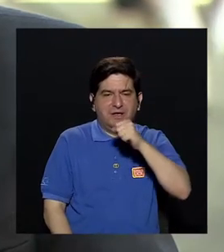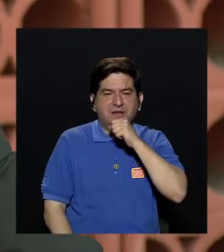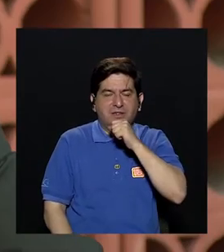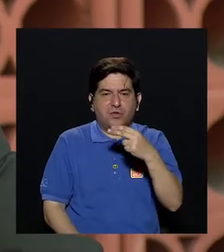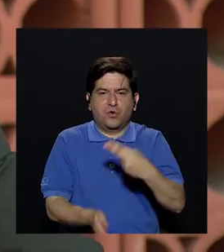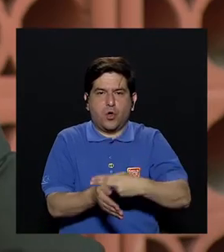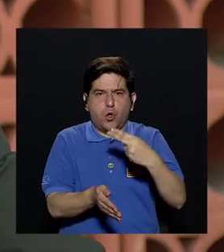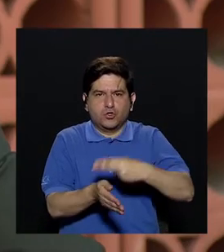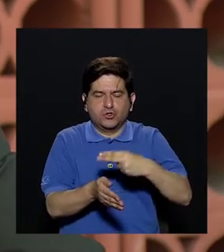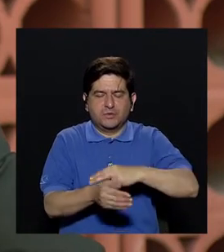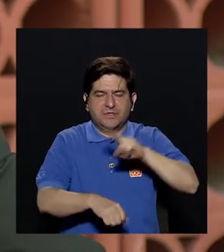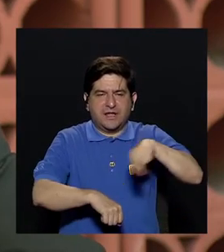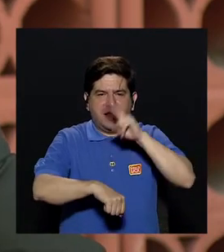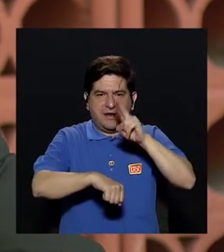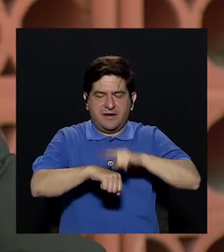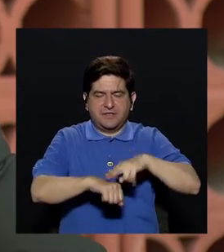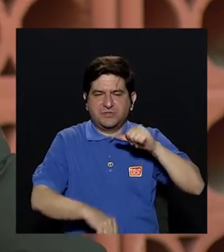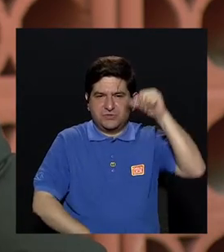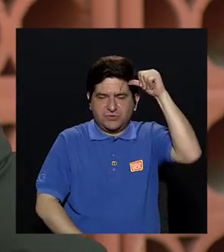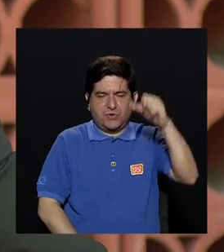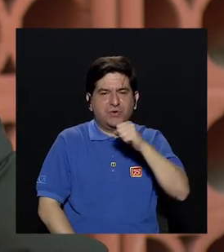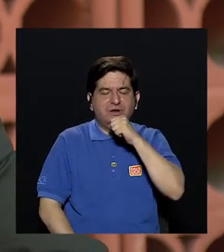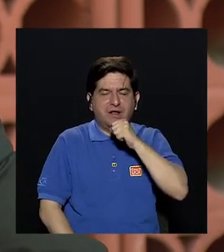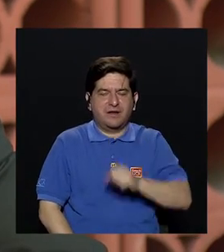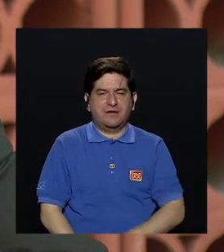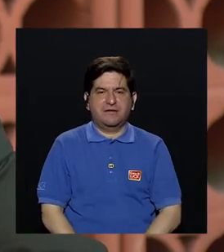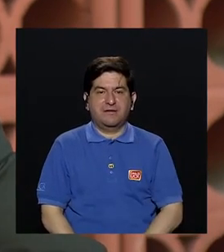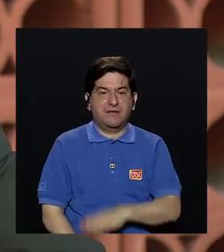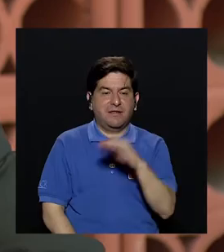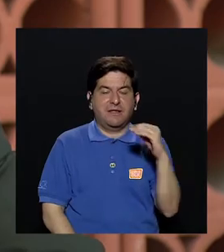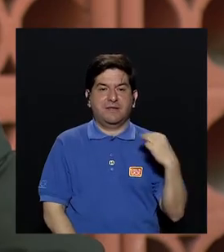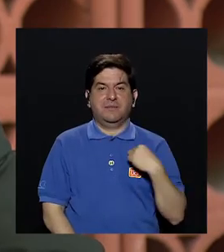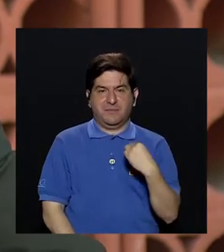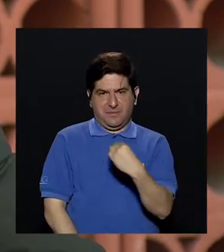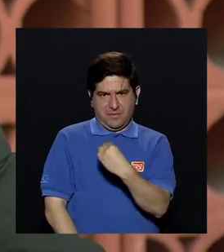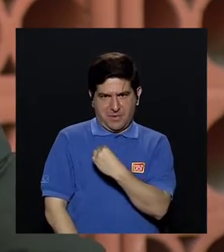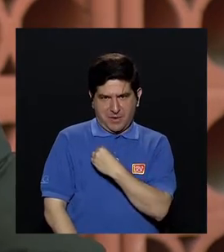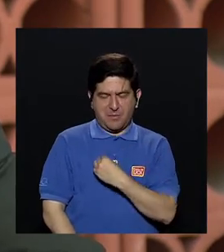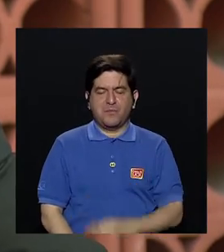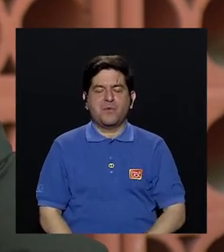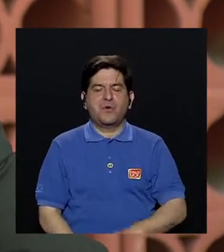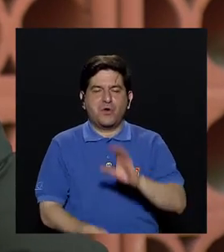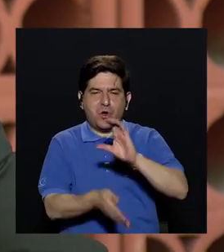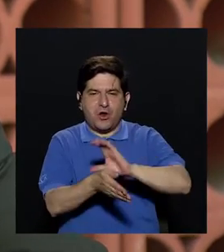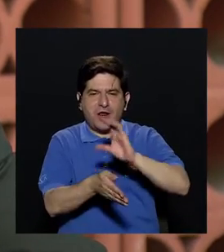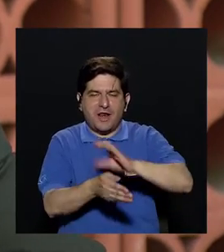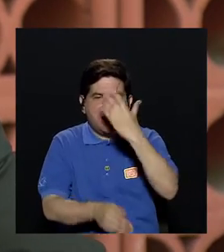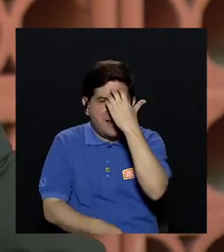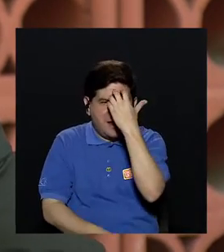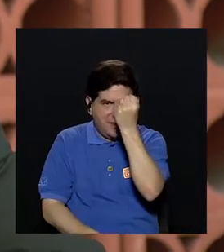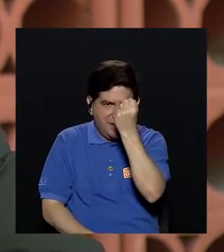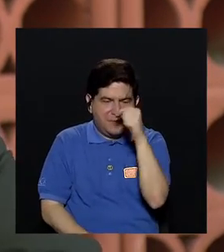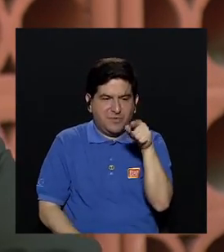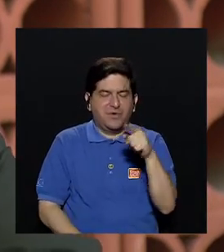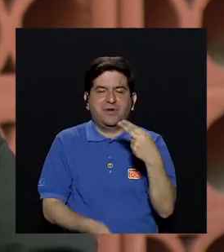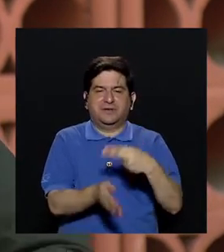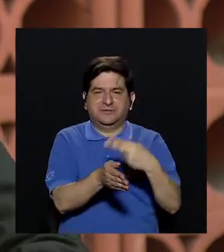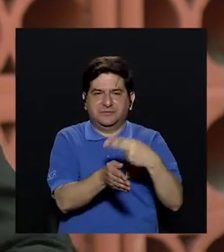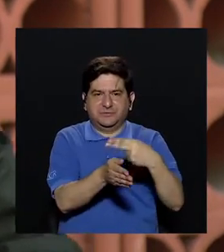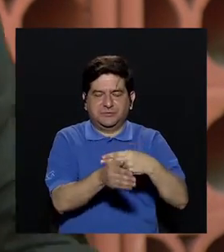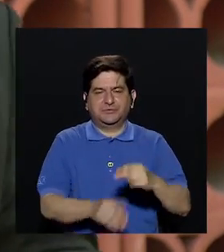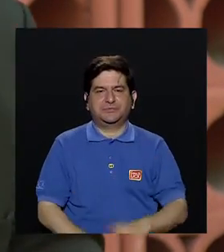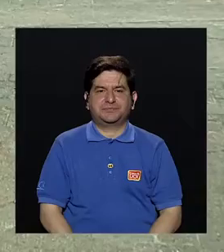del Hospital Nacional Geriátrico, y además pertenece o es miembro de la clínica de memoria de este